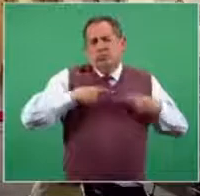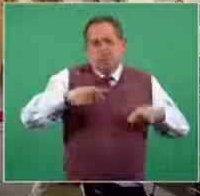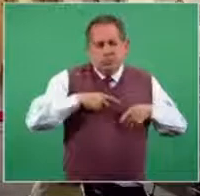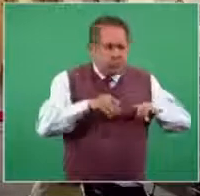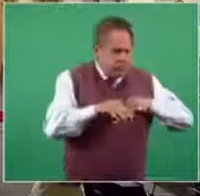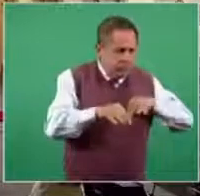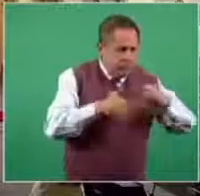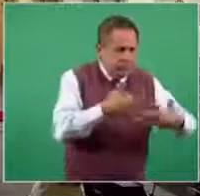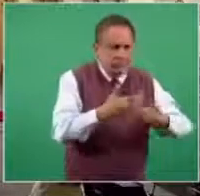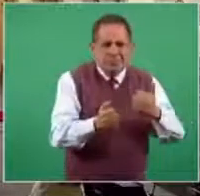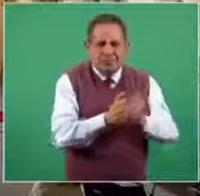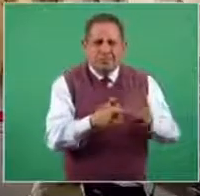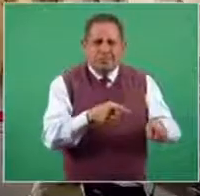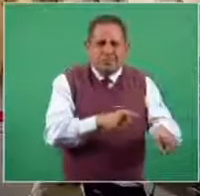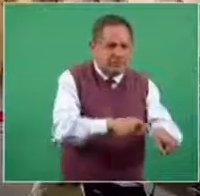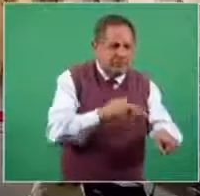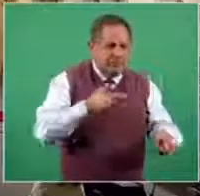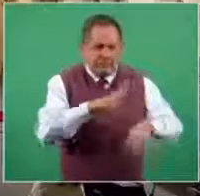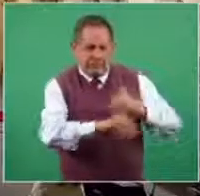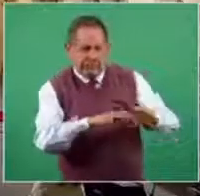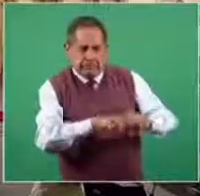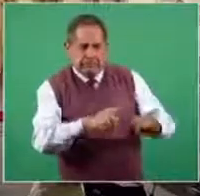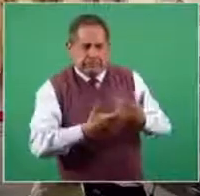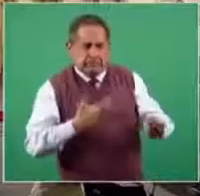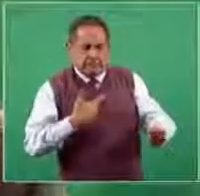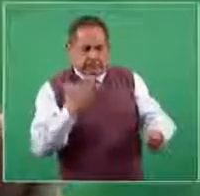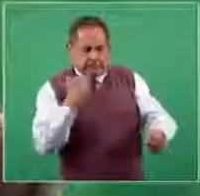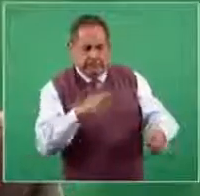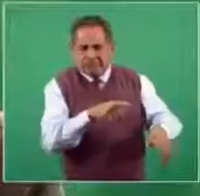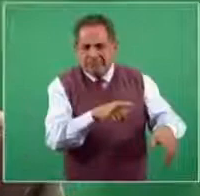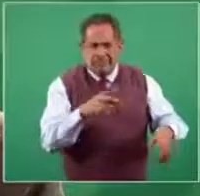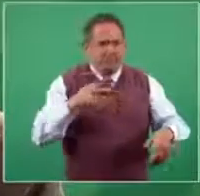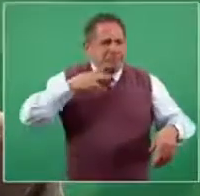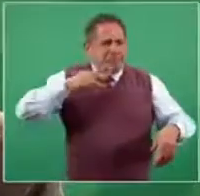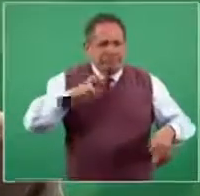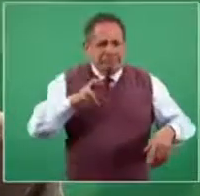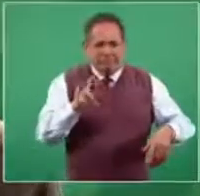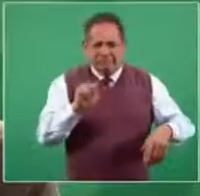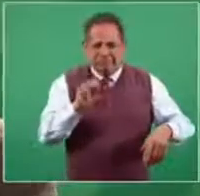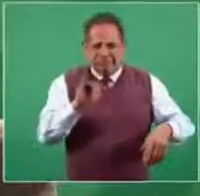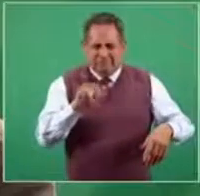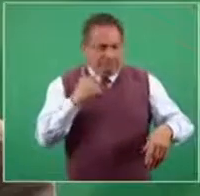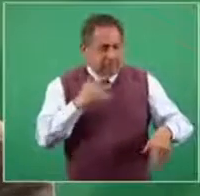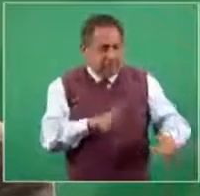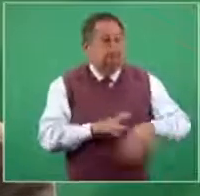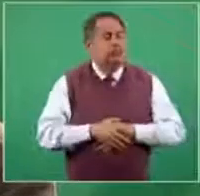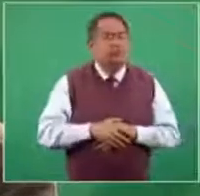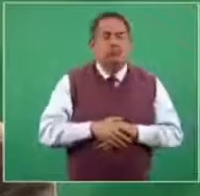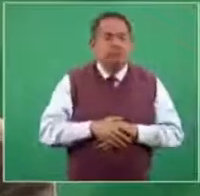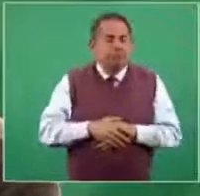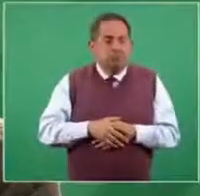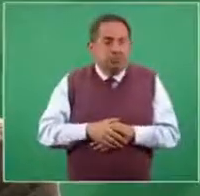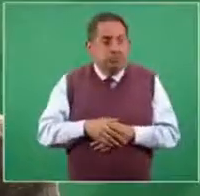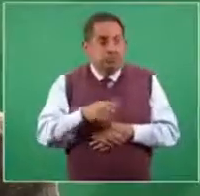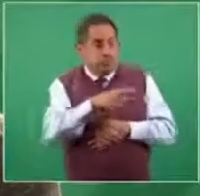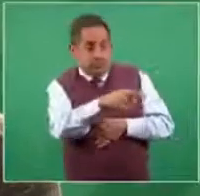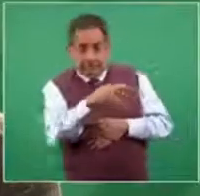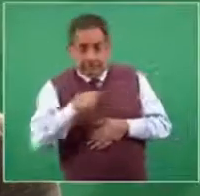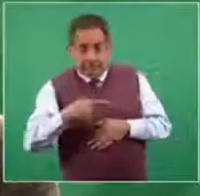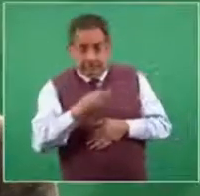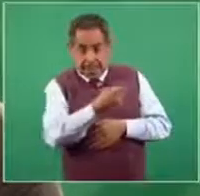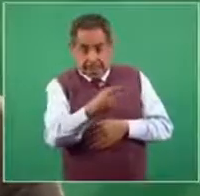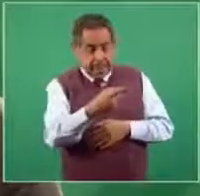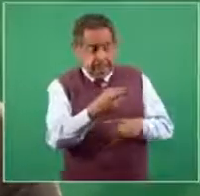exposición al virus de rabia. Pero el resto de las personas se les pone la vacuna de rabia una vez que han sido expuestas a